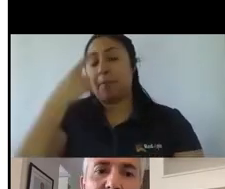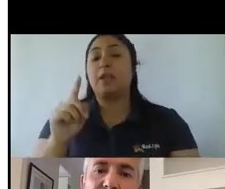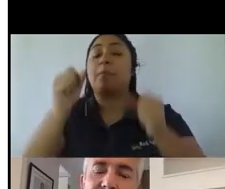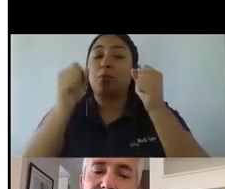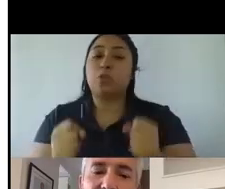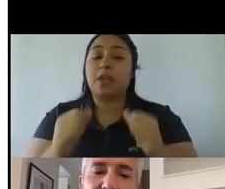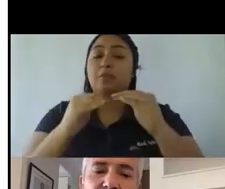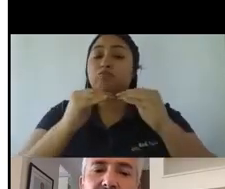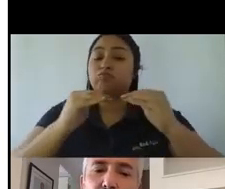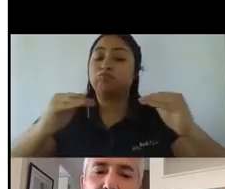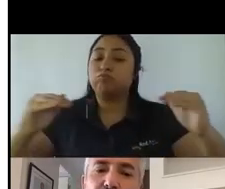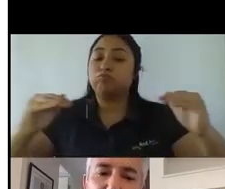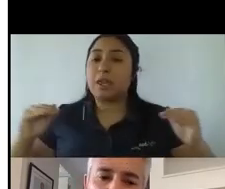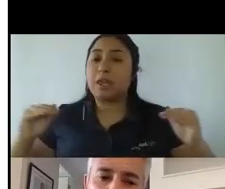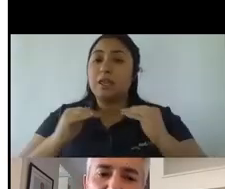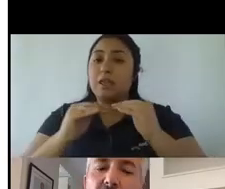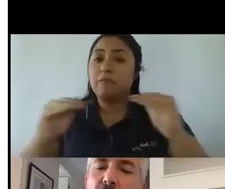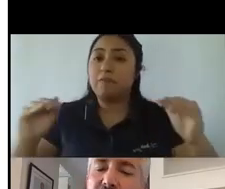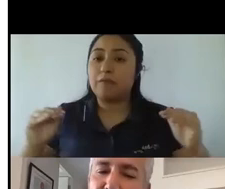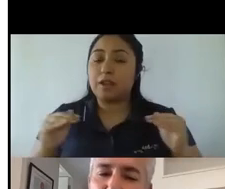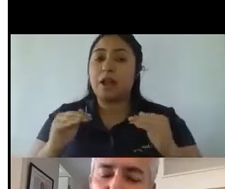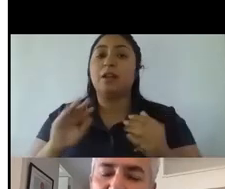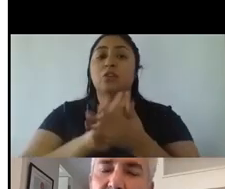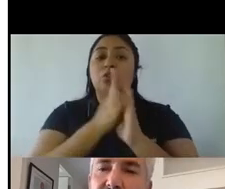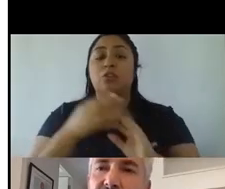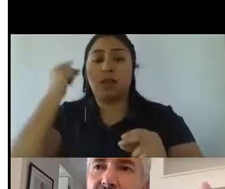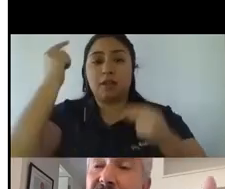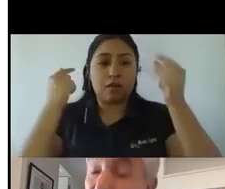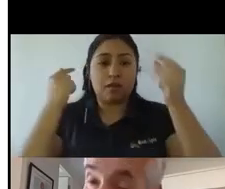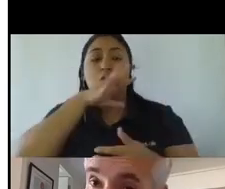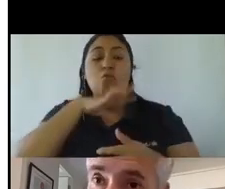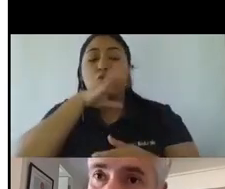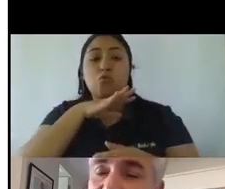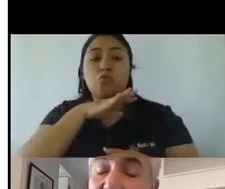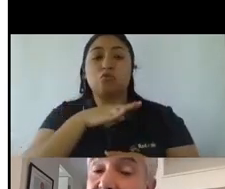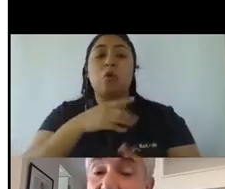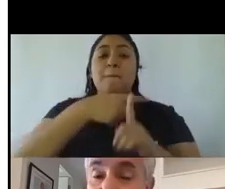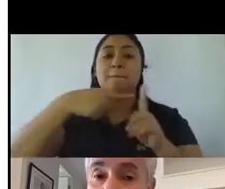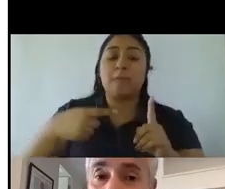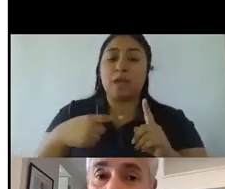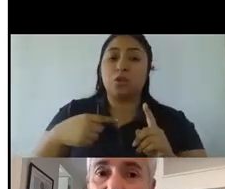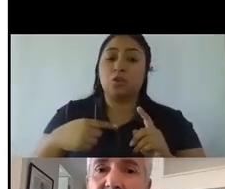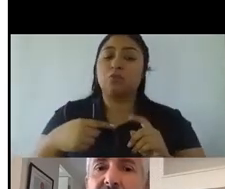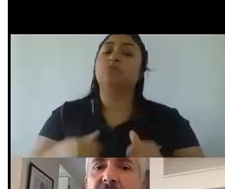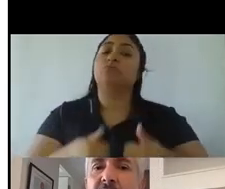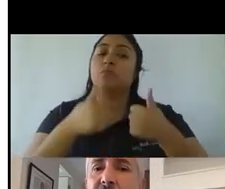todas estas ideas el uso de los medios adecuados y también los objetivos y también de GAPI es central